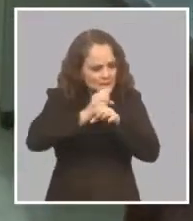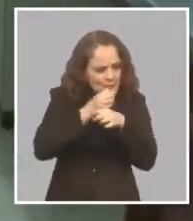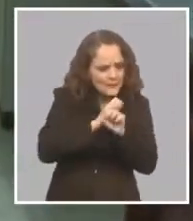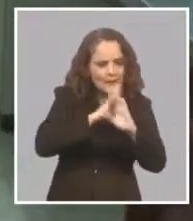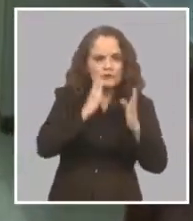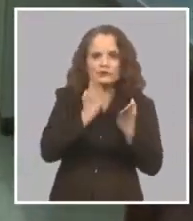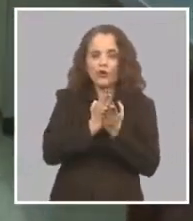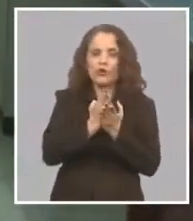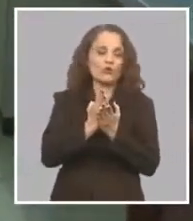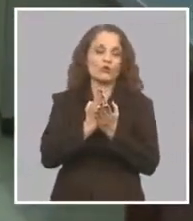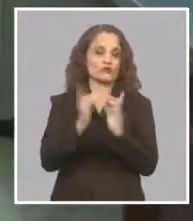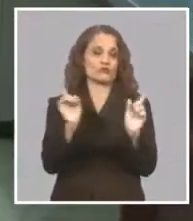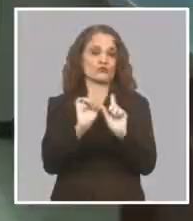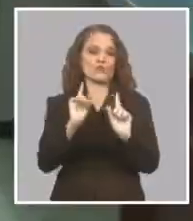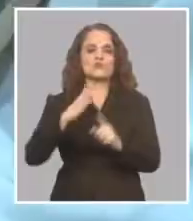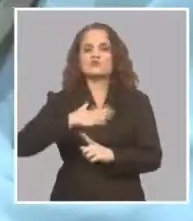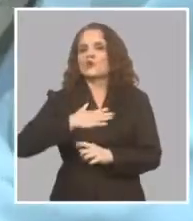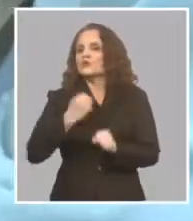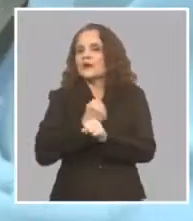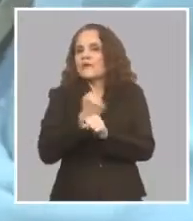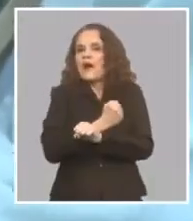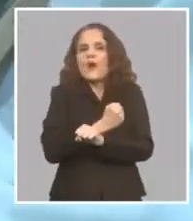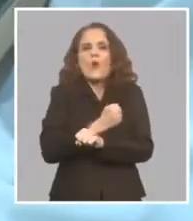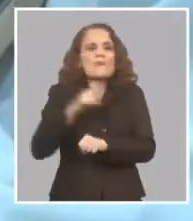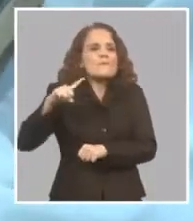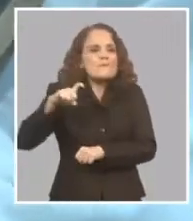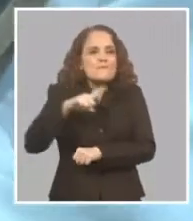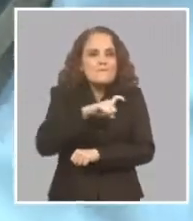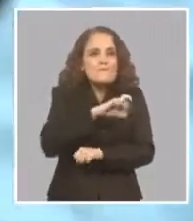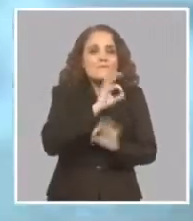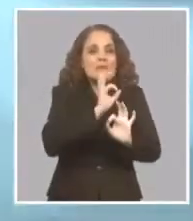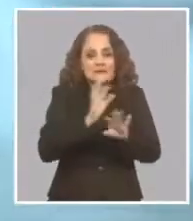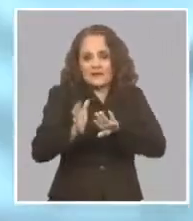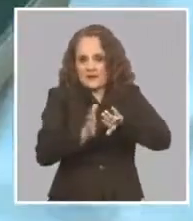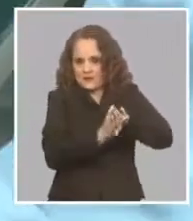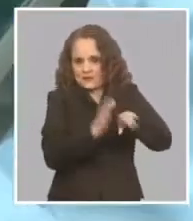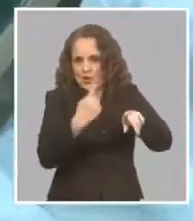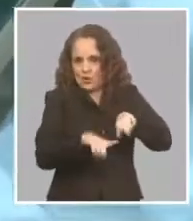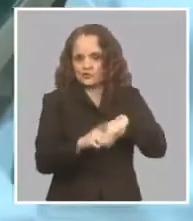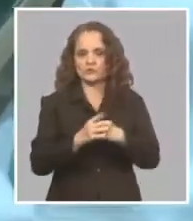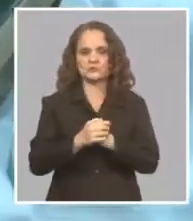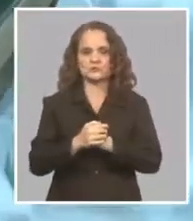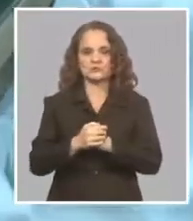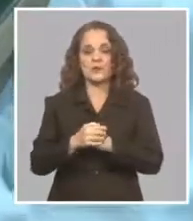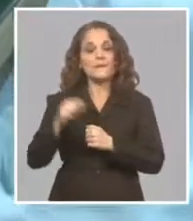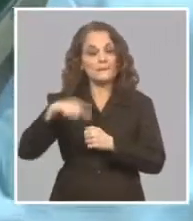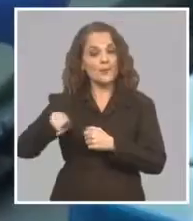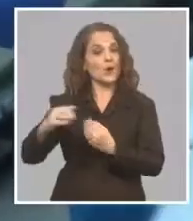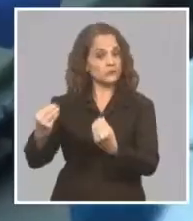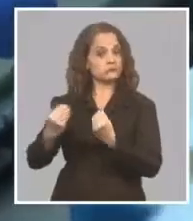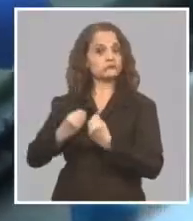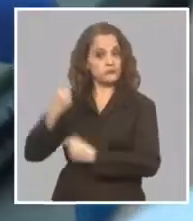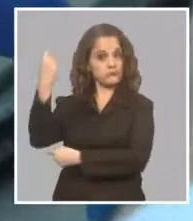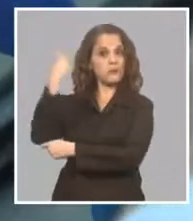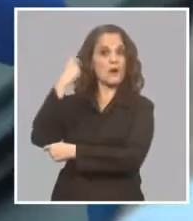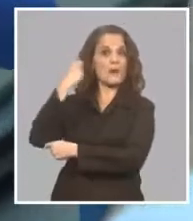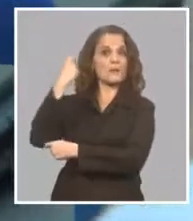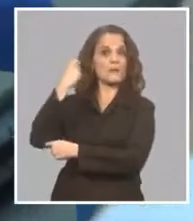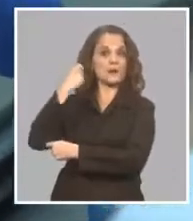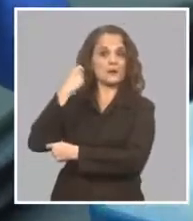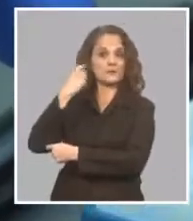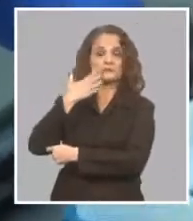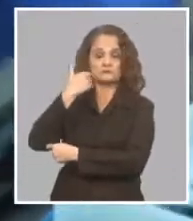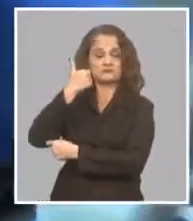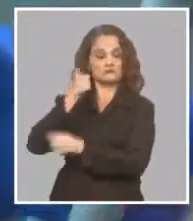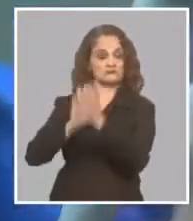básicamente Como le contaba El trabajo Bacteria Sin embargo Me ha servido de mucho Porque he aprendido A conocer Un